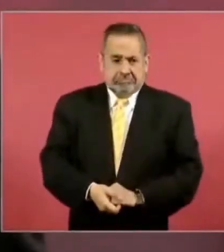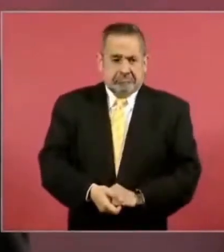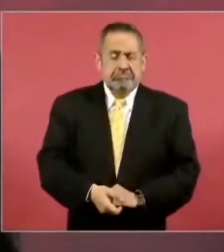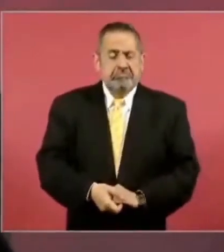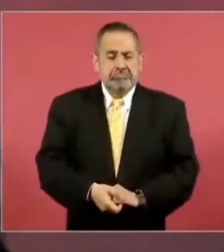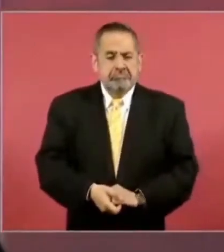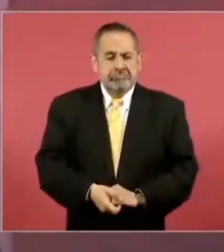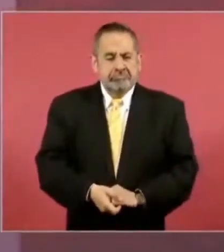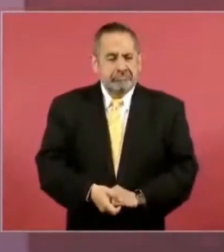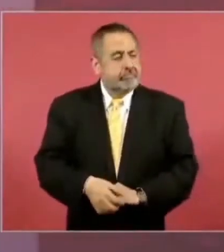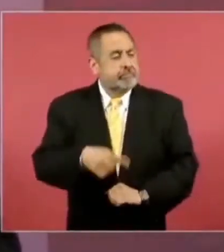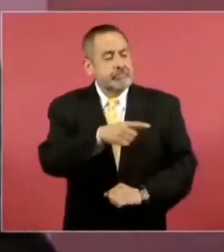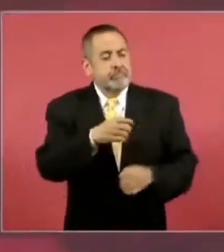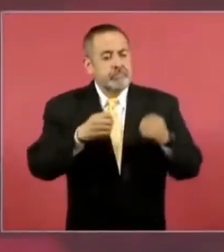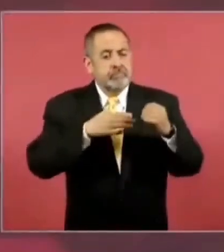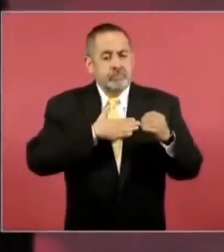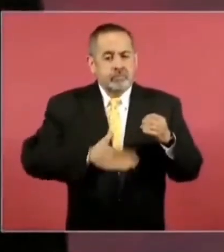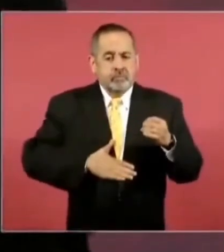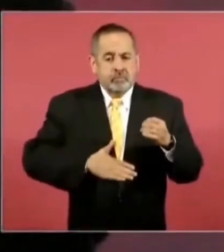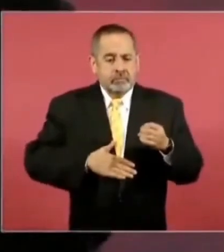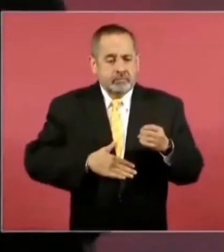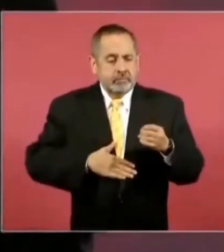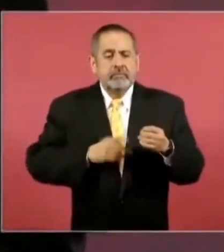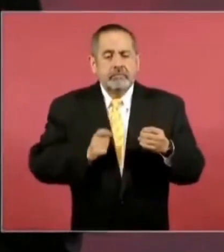Solamente que la justicia sea el dinero